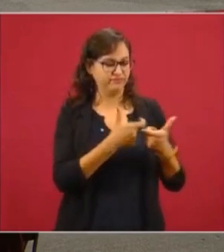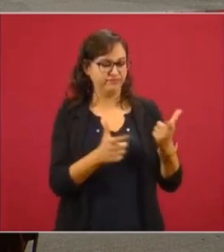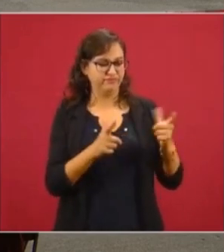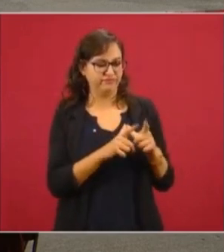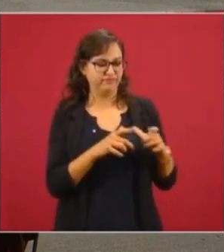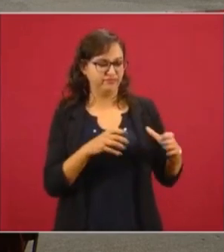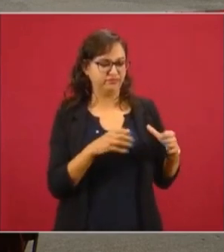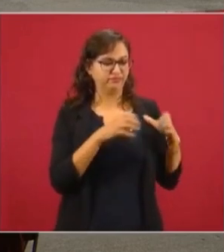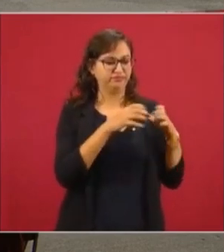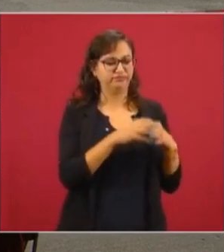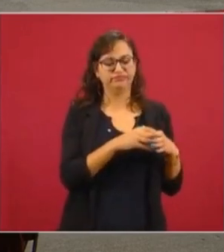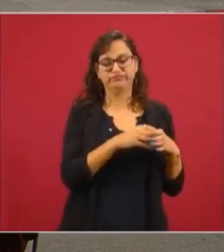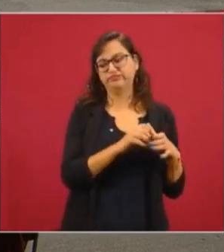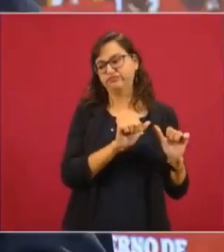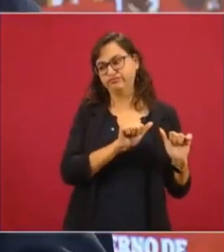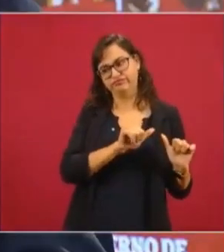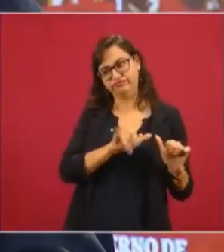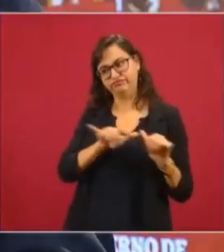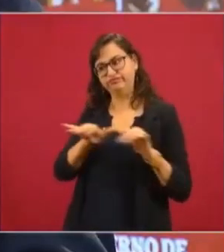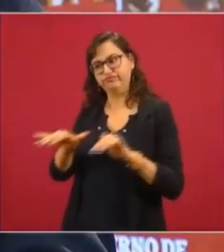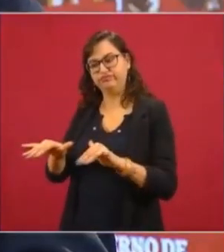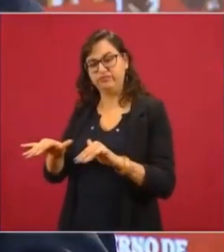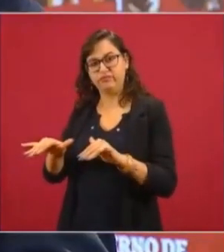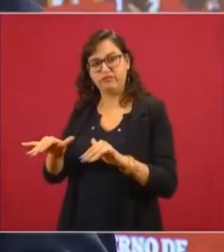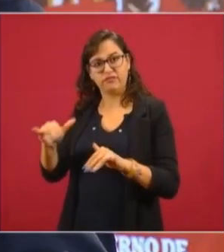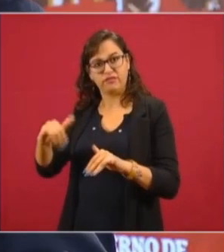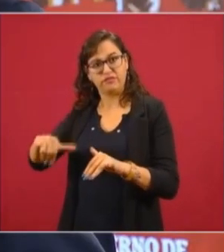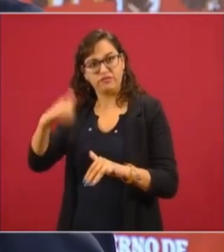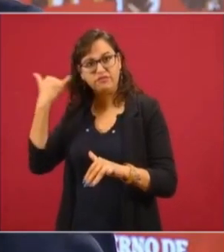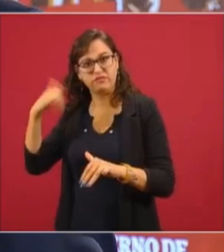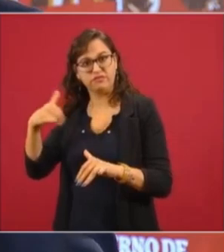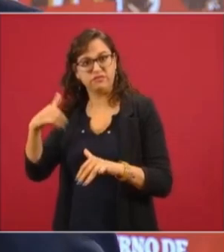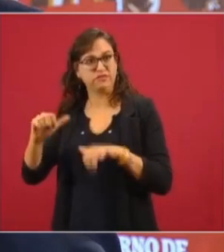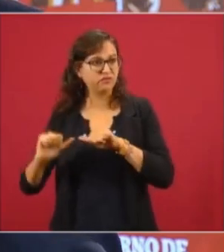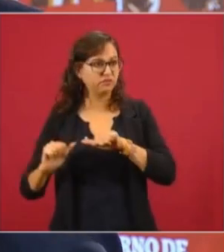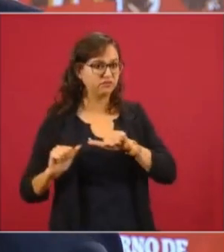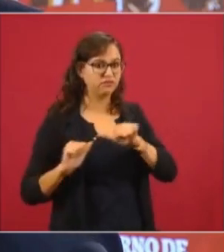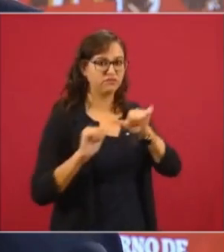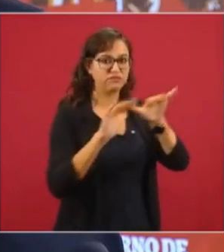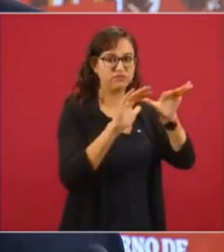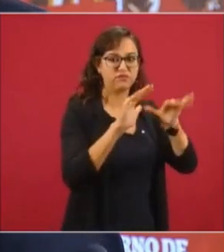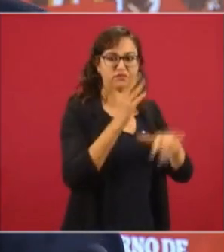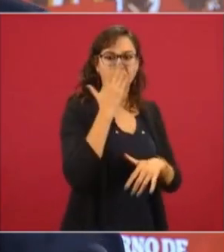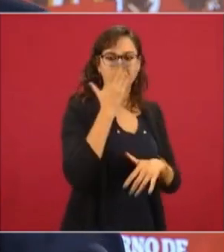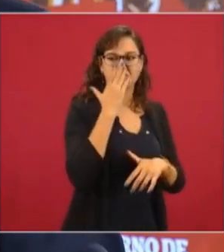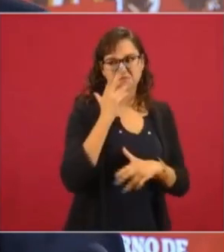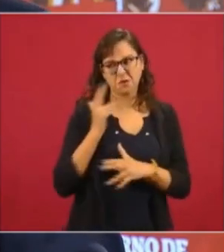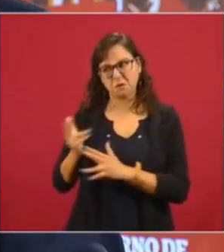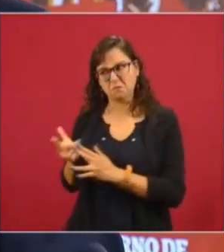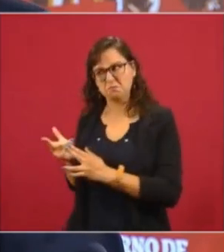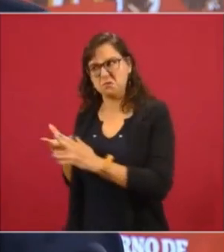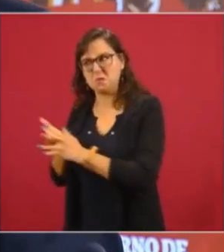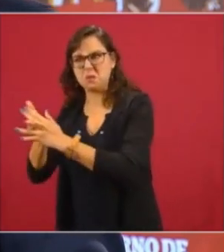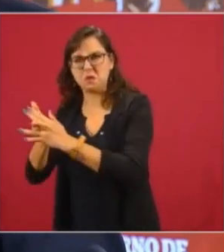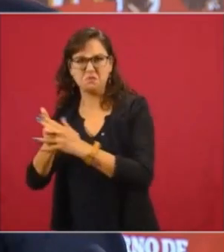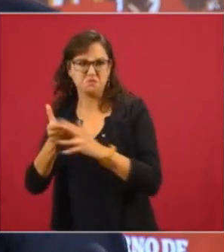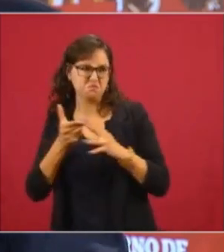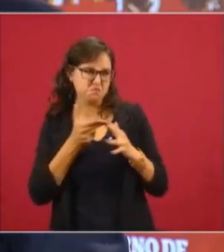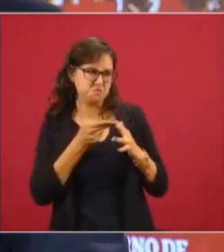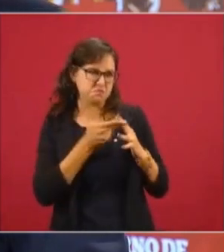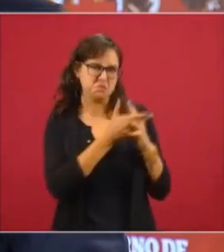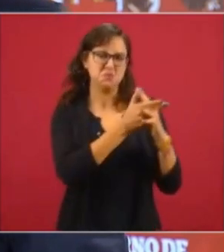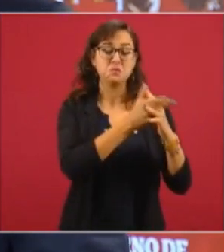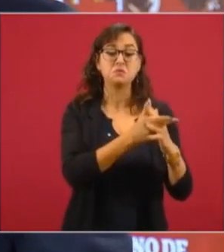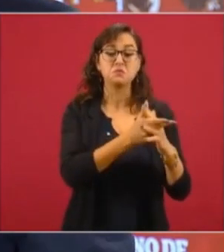para exterminar a mayas y a yaquis. Todos